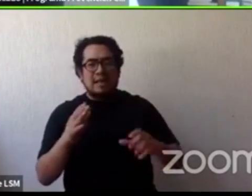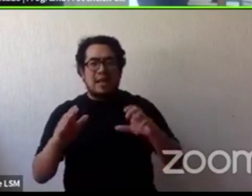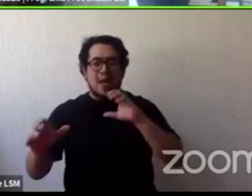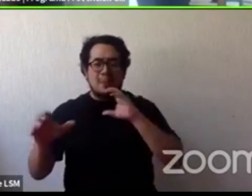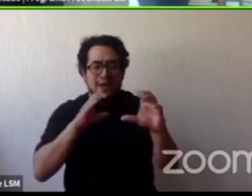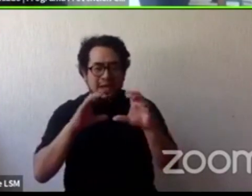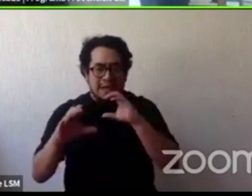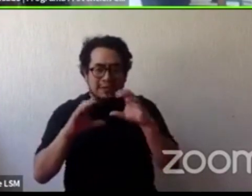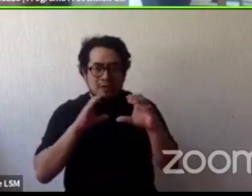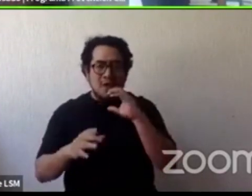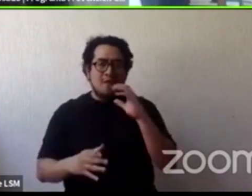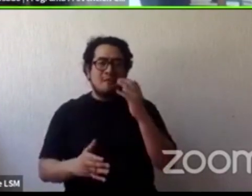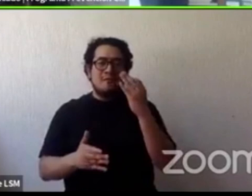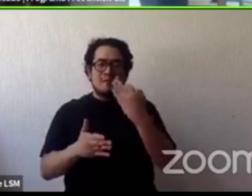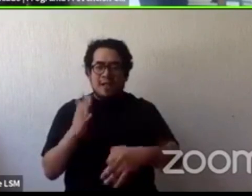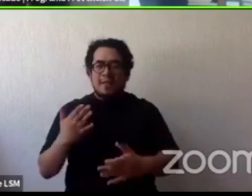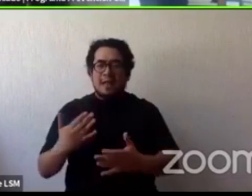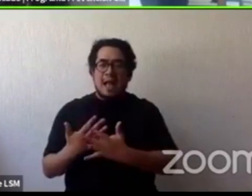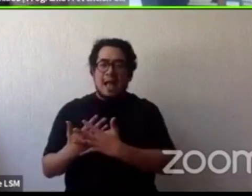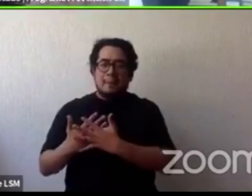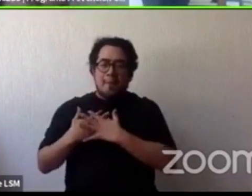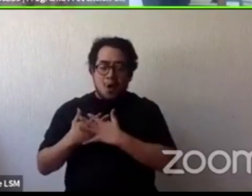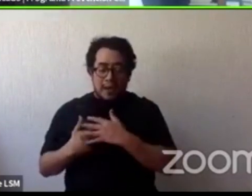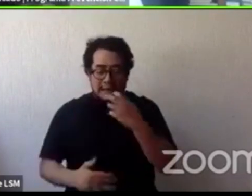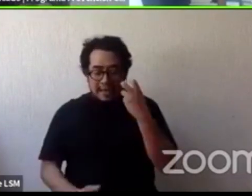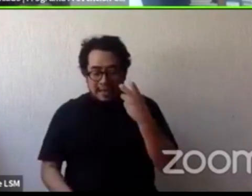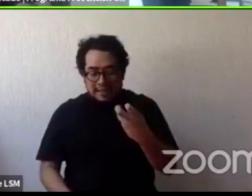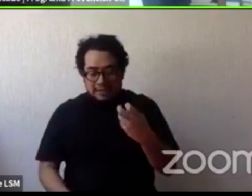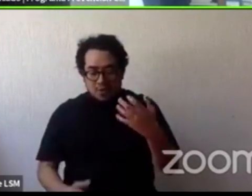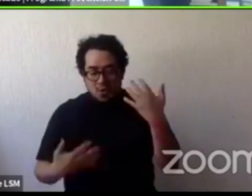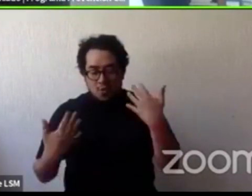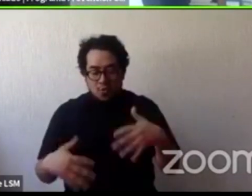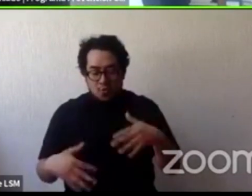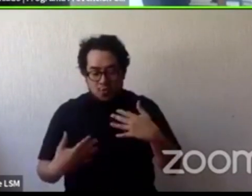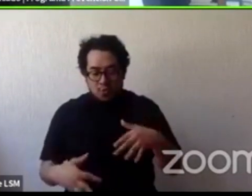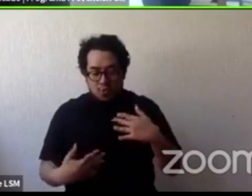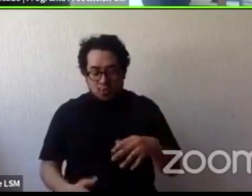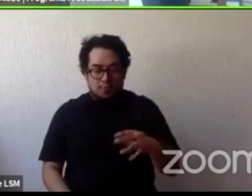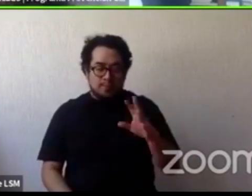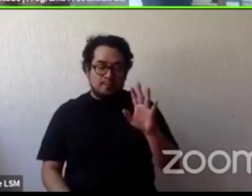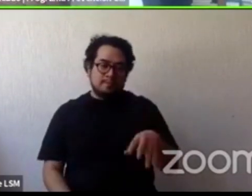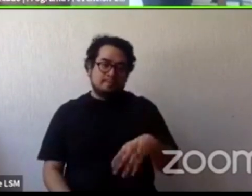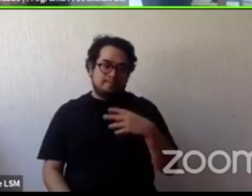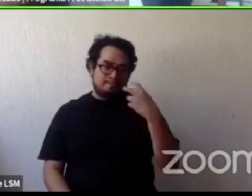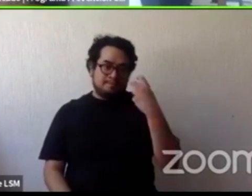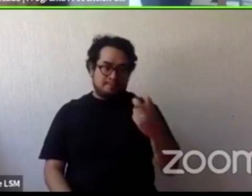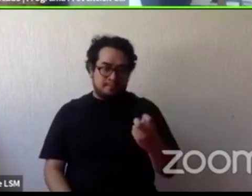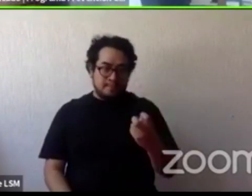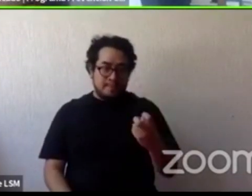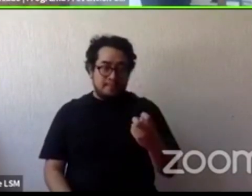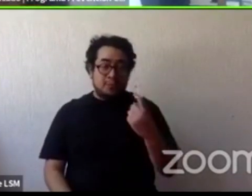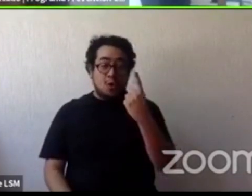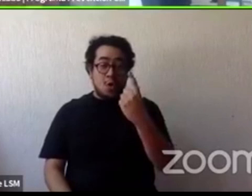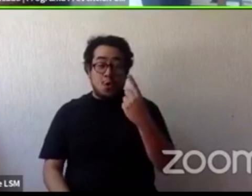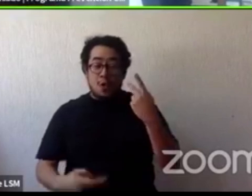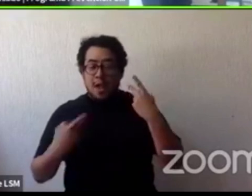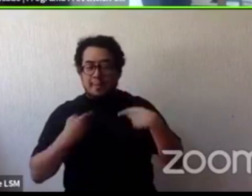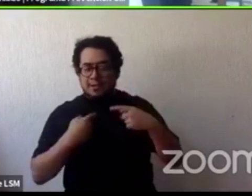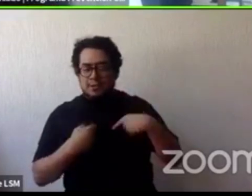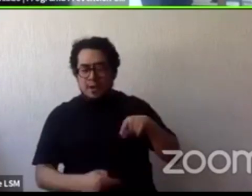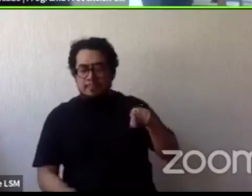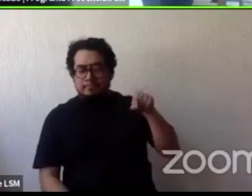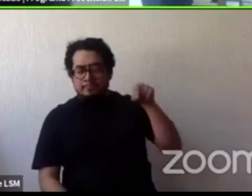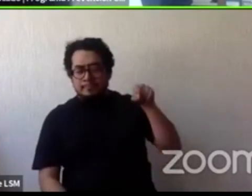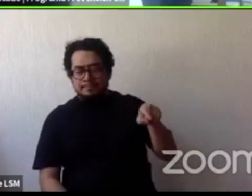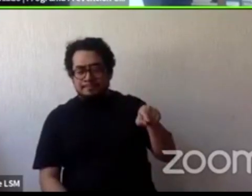y eso los hace vulnerables un agresor detecta a una víctima de acuerdo a su